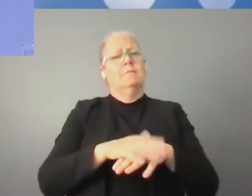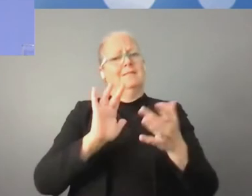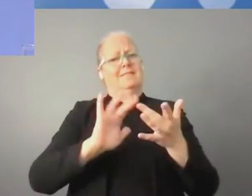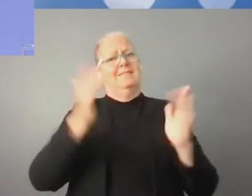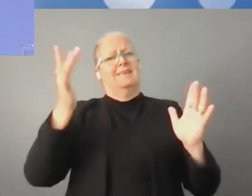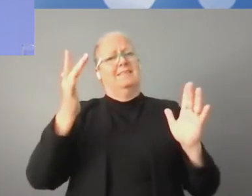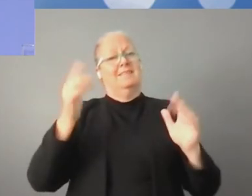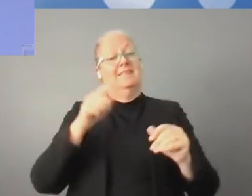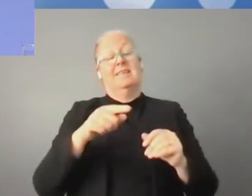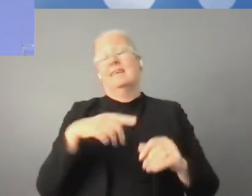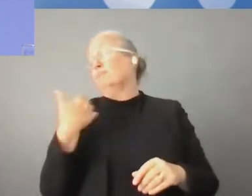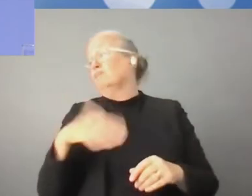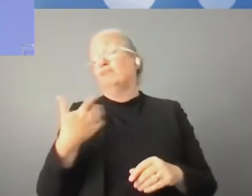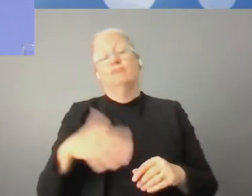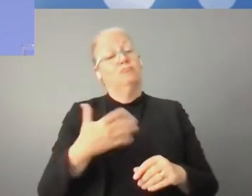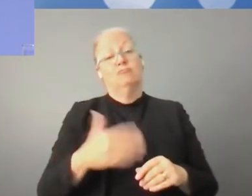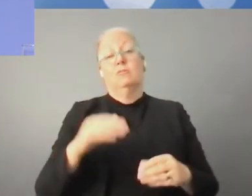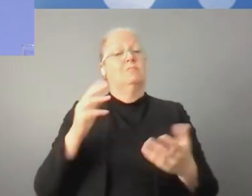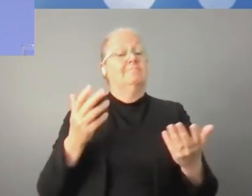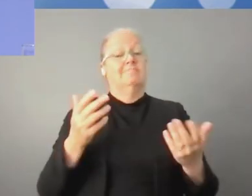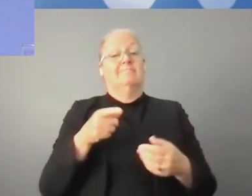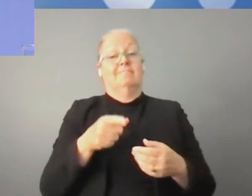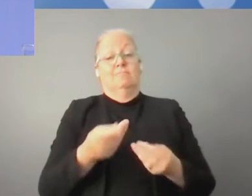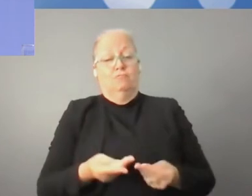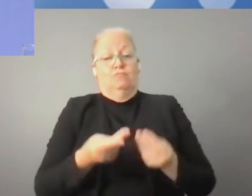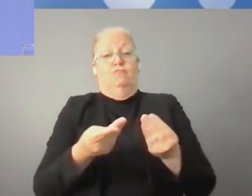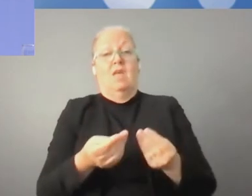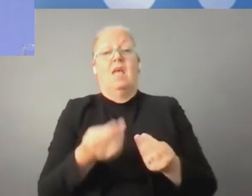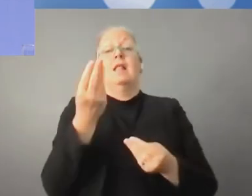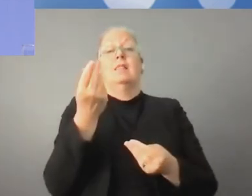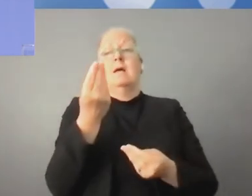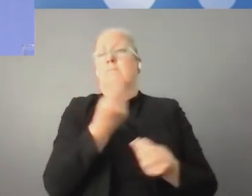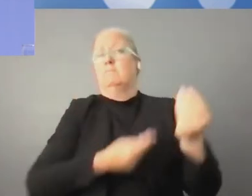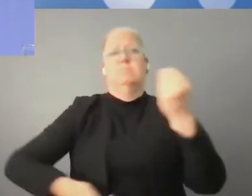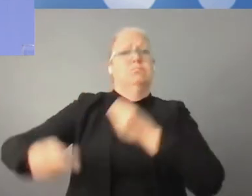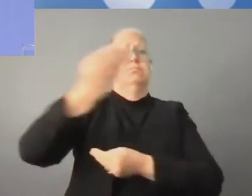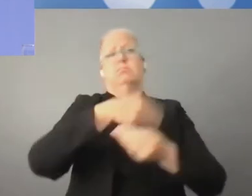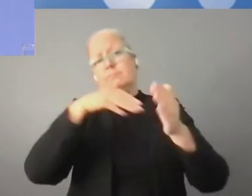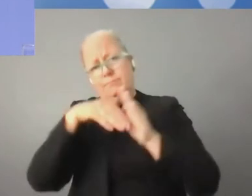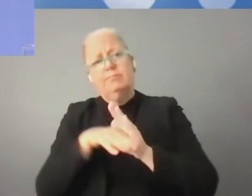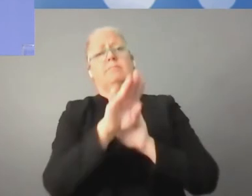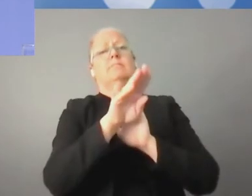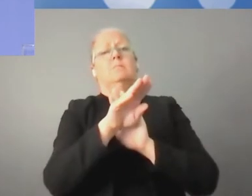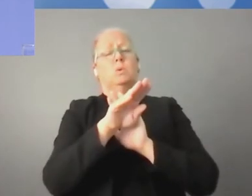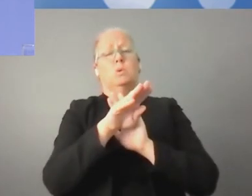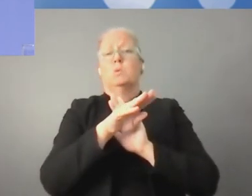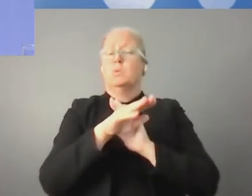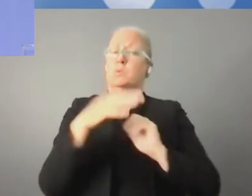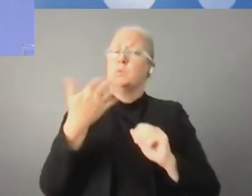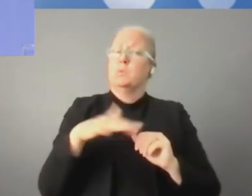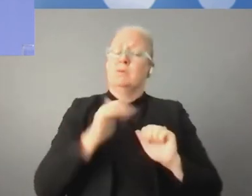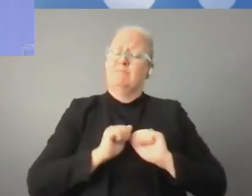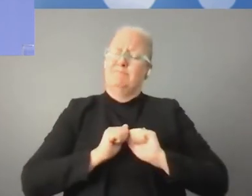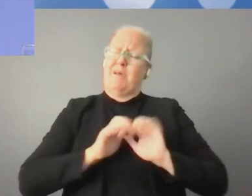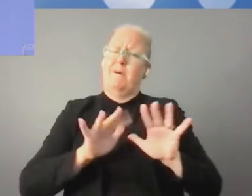que nunca antes habíamos soñado. El Internet creo que es el mayor bien